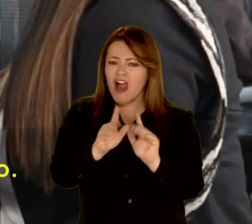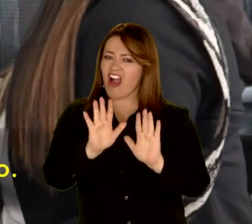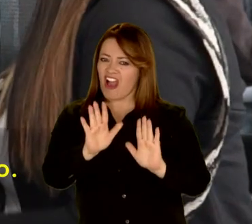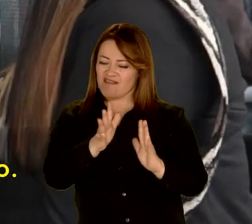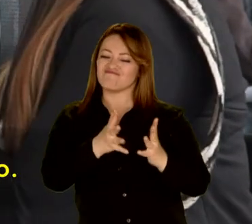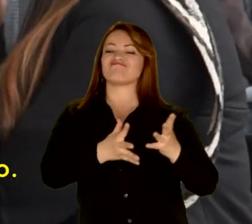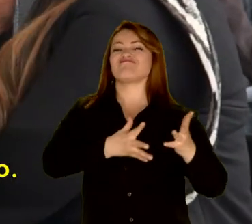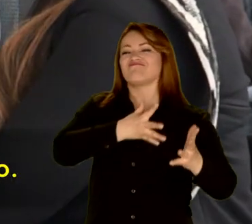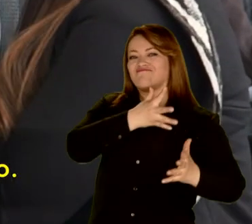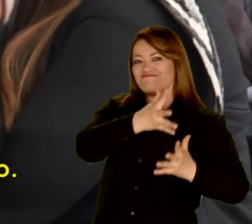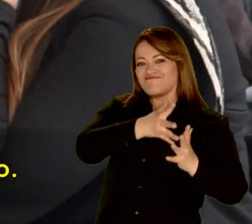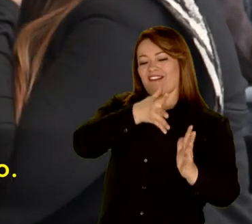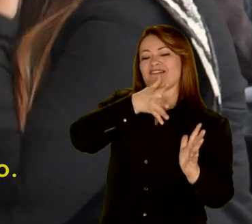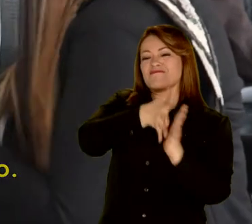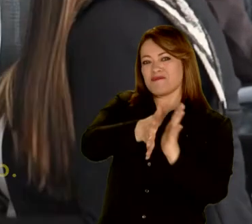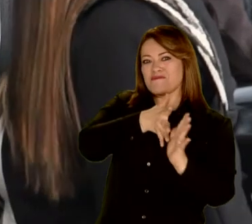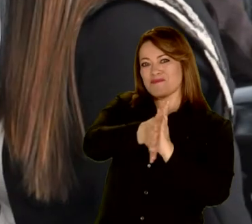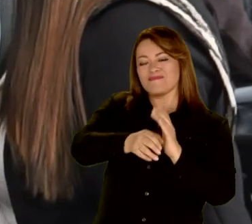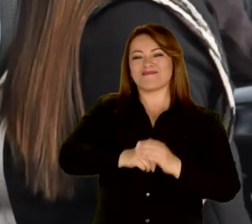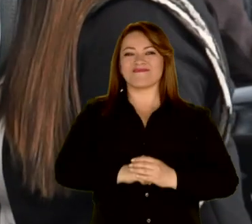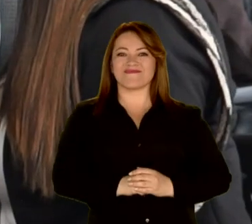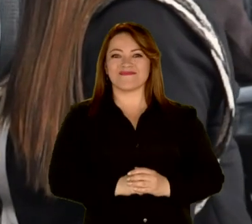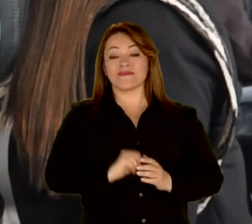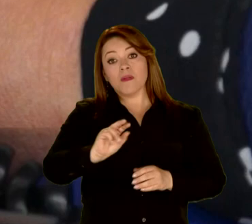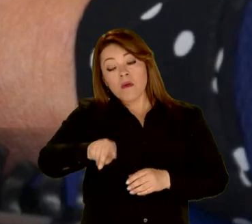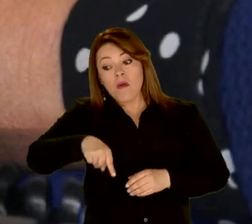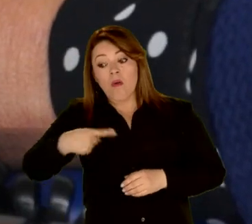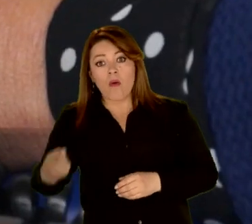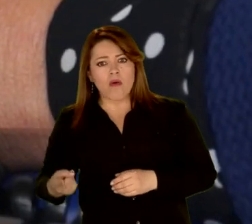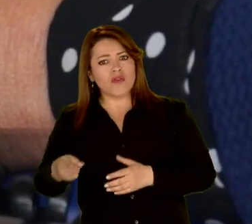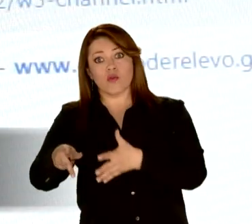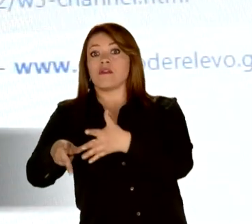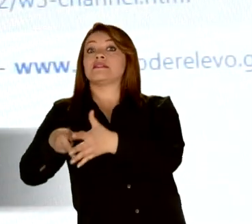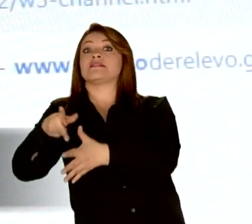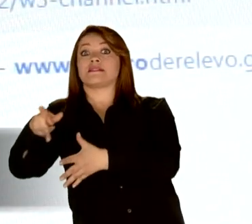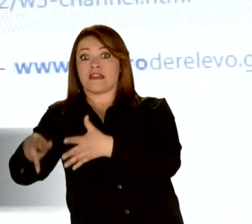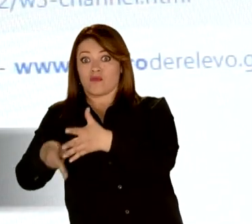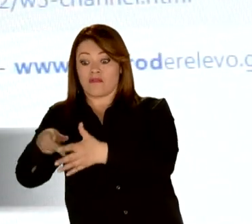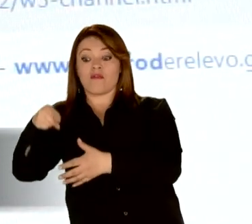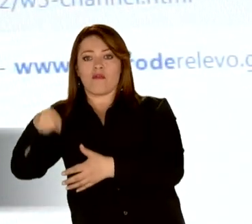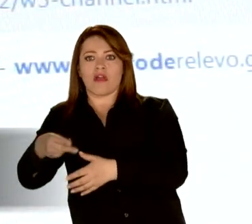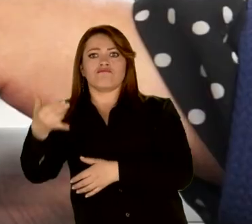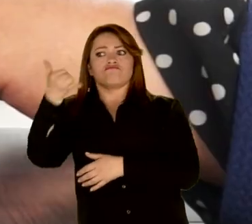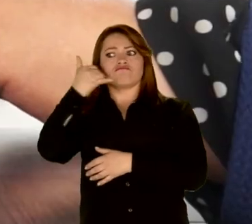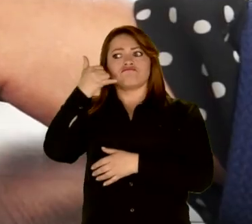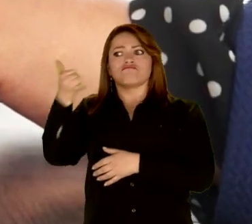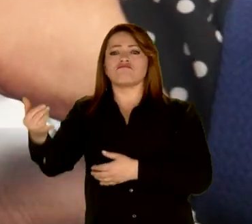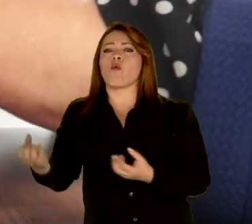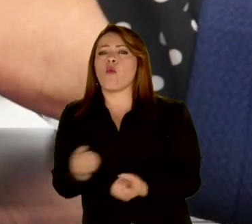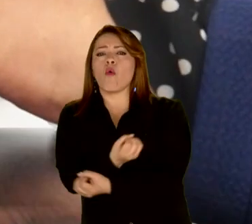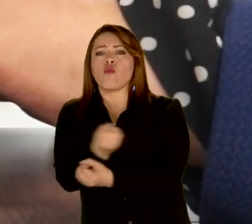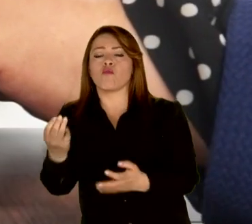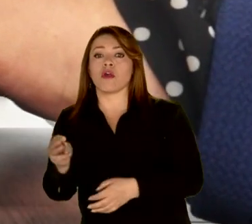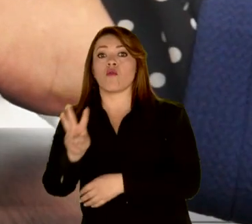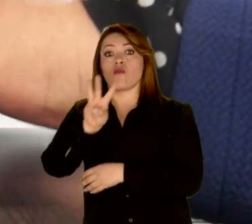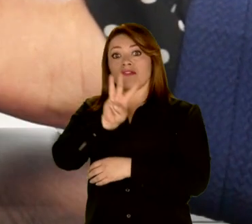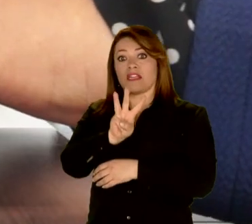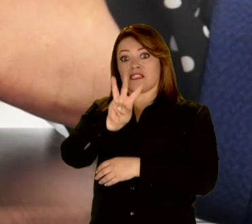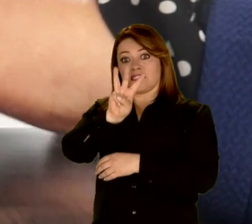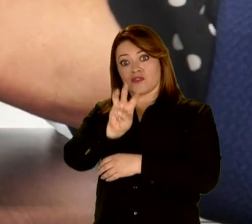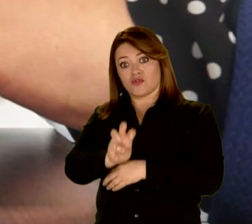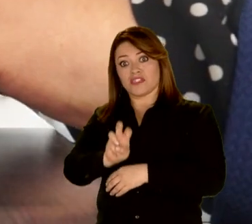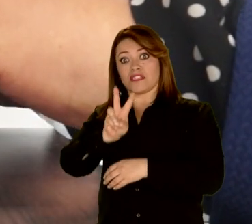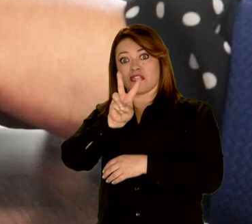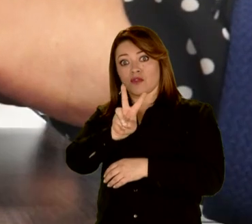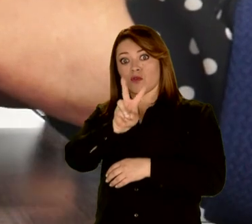de ley, las leyes y el funcionamiento del Congreso. También pueden contactarnos a través de relevo de llamadas solicitando comunicación